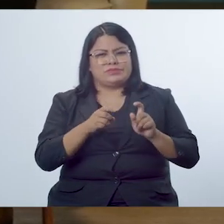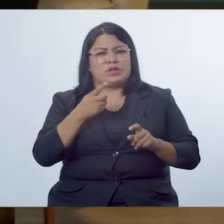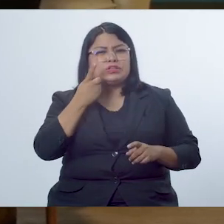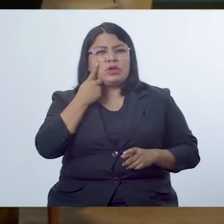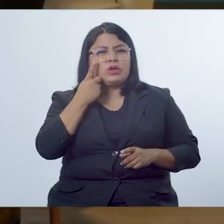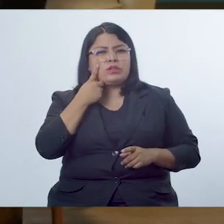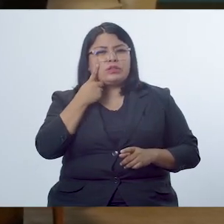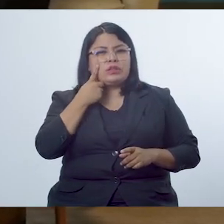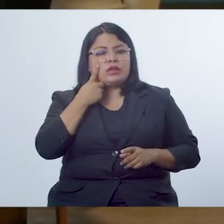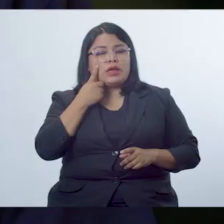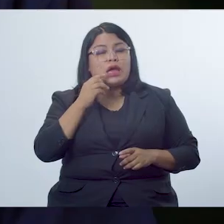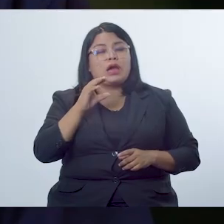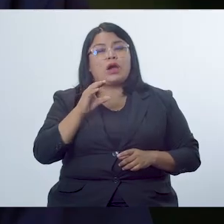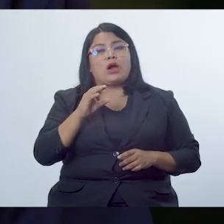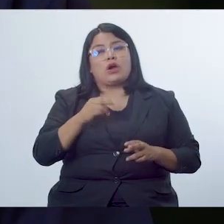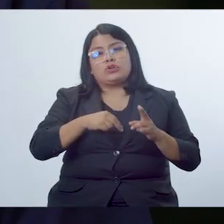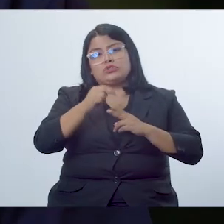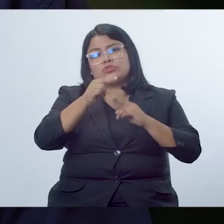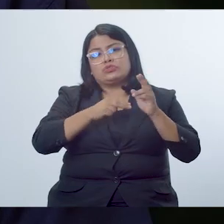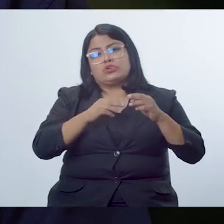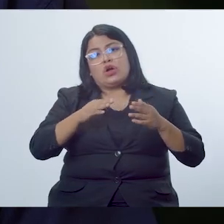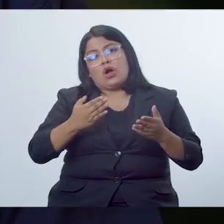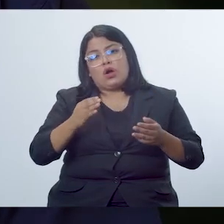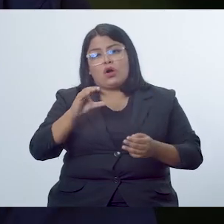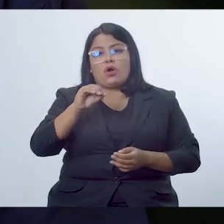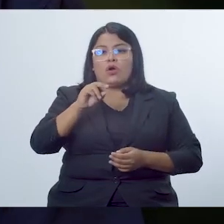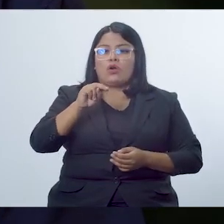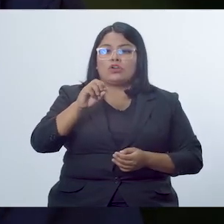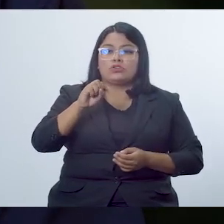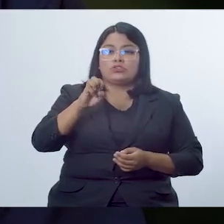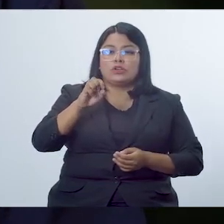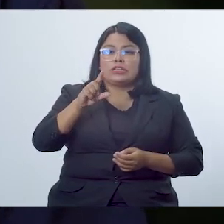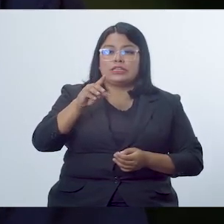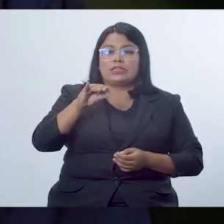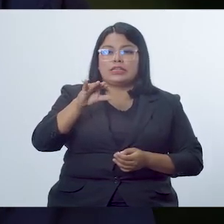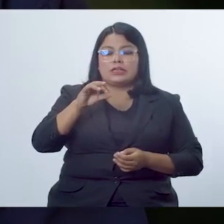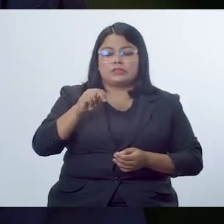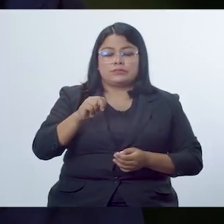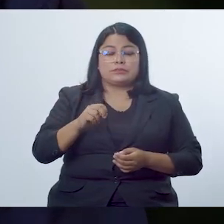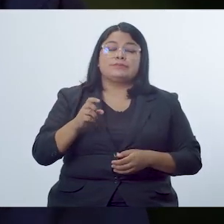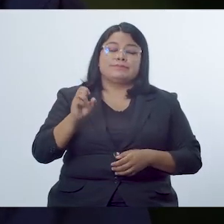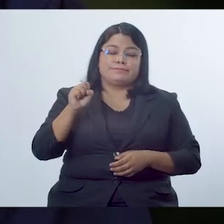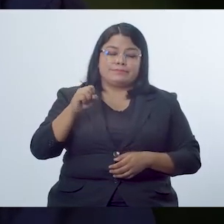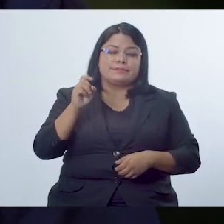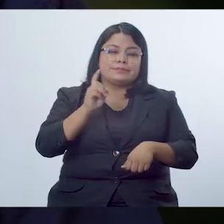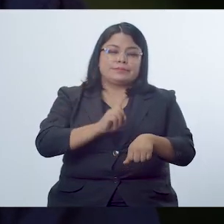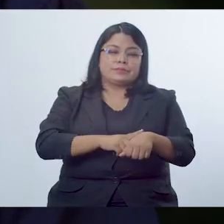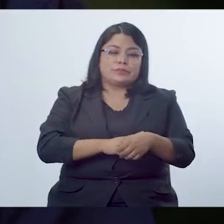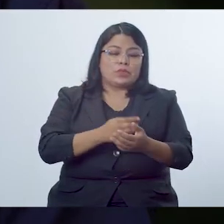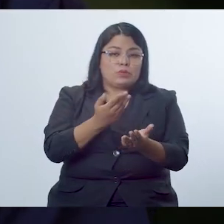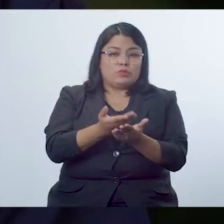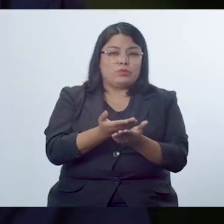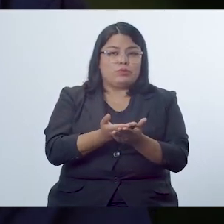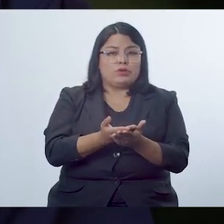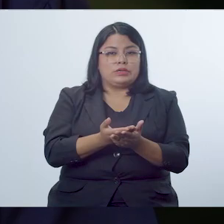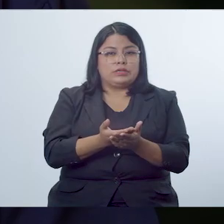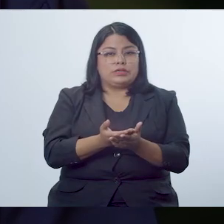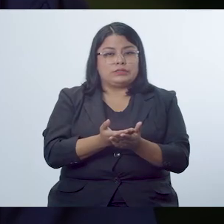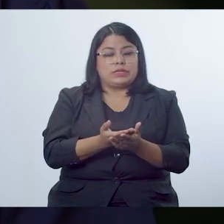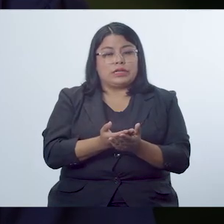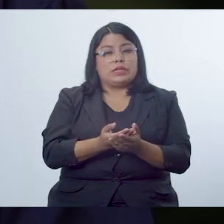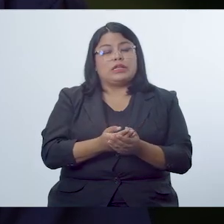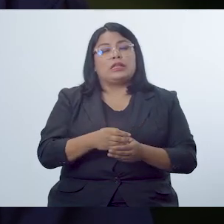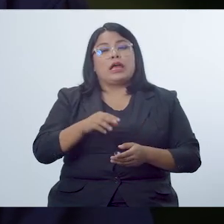las preguntas del estudiante? ¿En la consolidación o en la construcción? Efectivamente, cada momento tiene un propósito y la consolidación